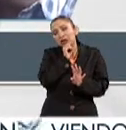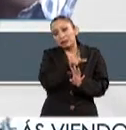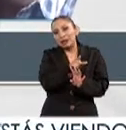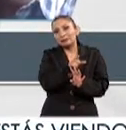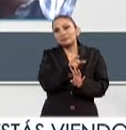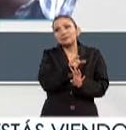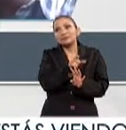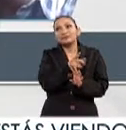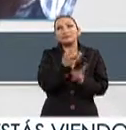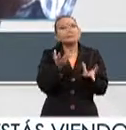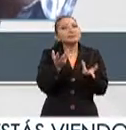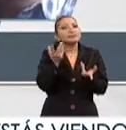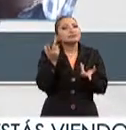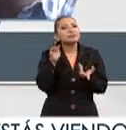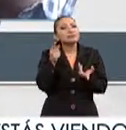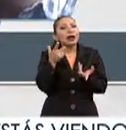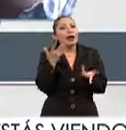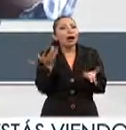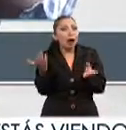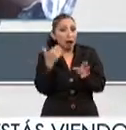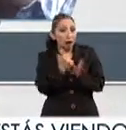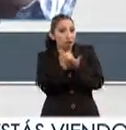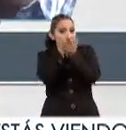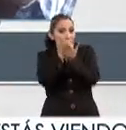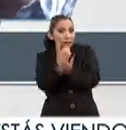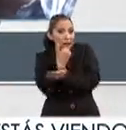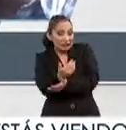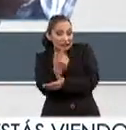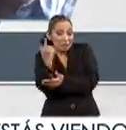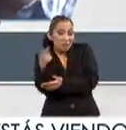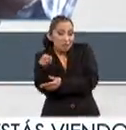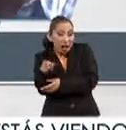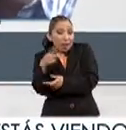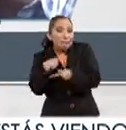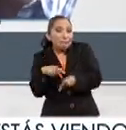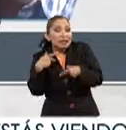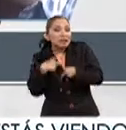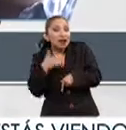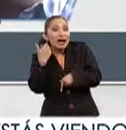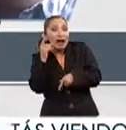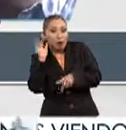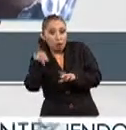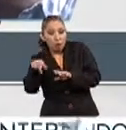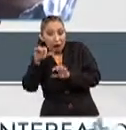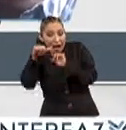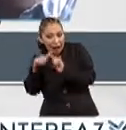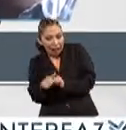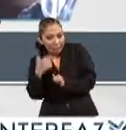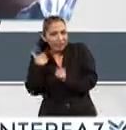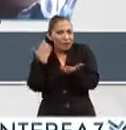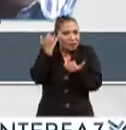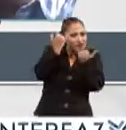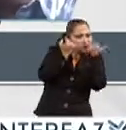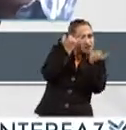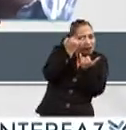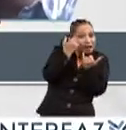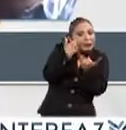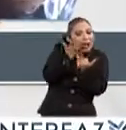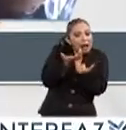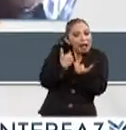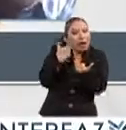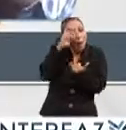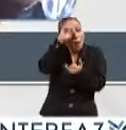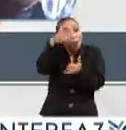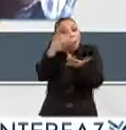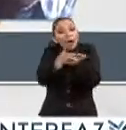es digamos será muy útil para personas que desde el arte y desde la creatividad pueden